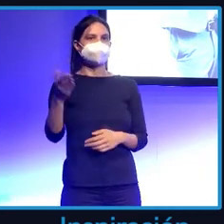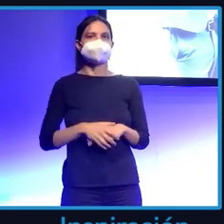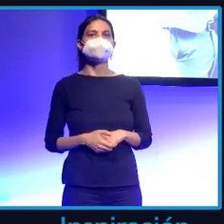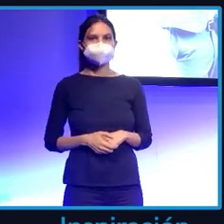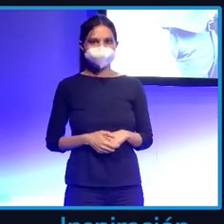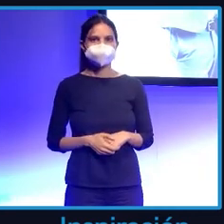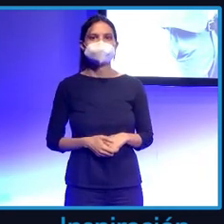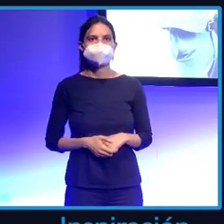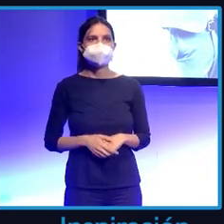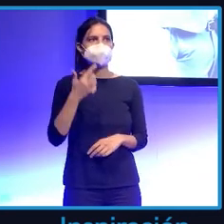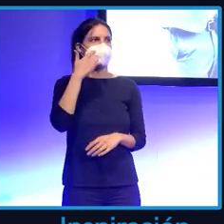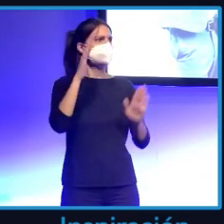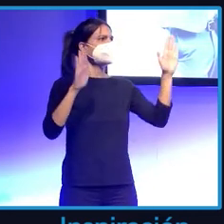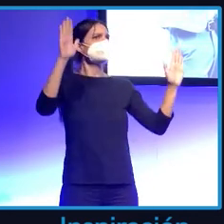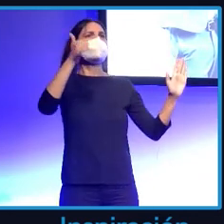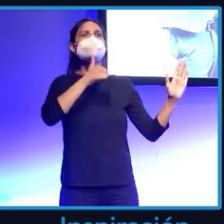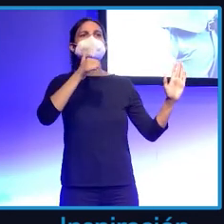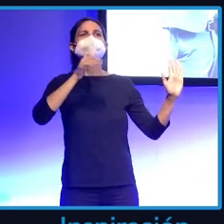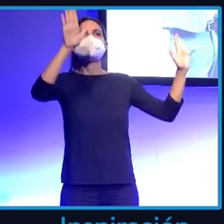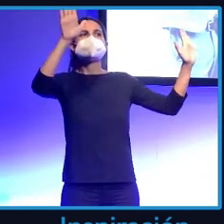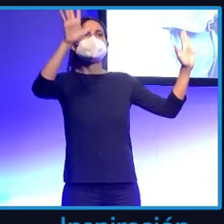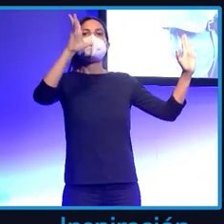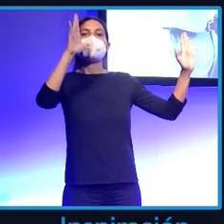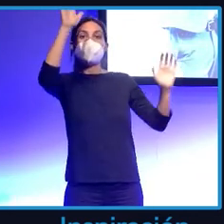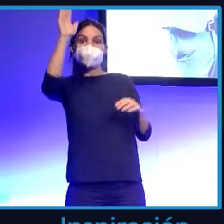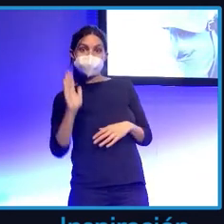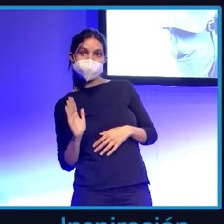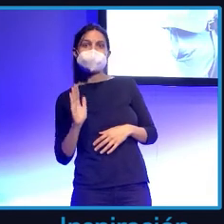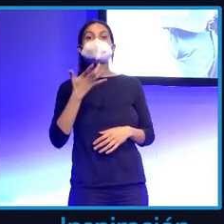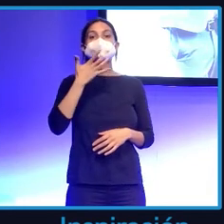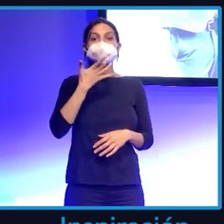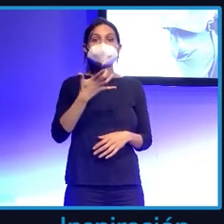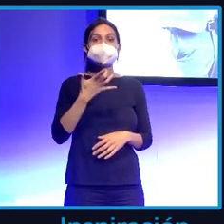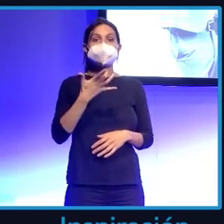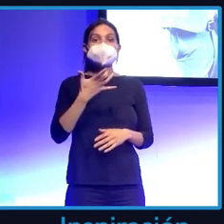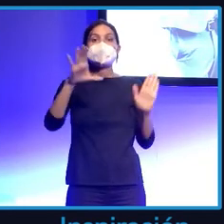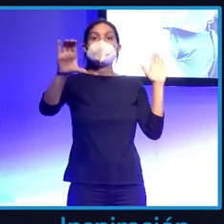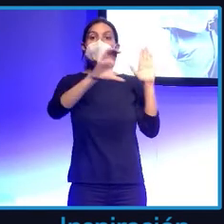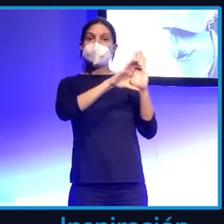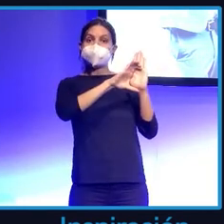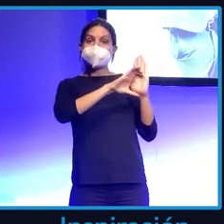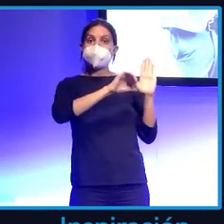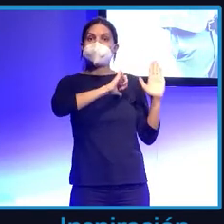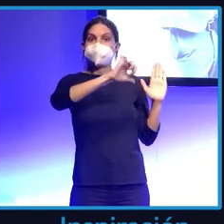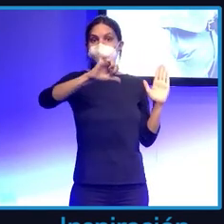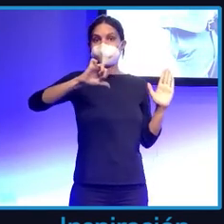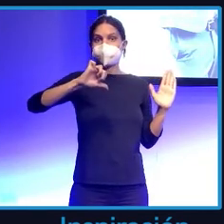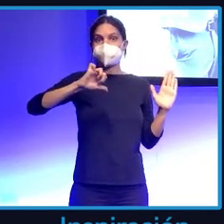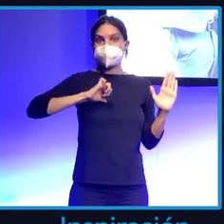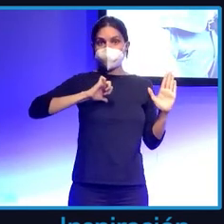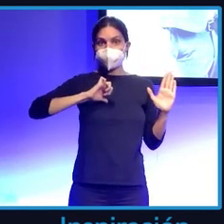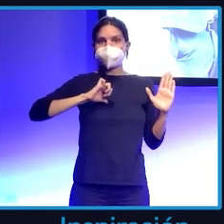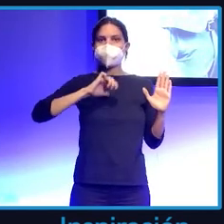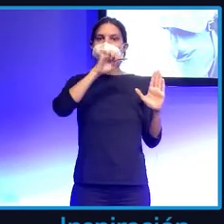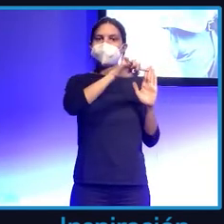¿Vale? Mantenerla. Que bajen la mano las personas que tienen una cuenta privada donde hayan publicado el